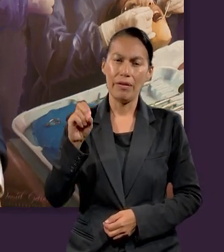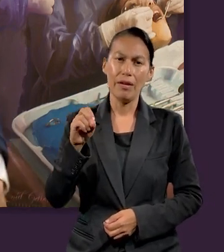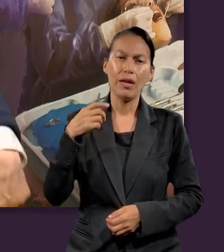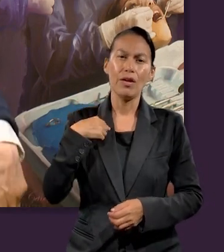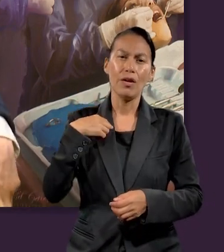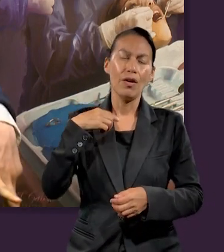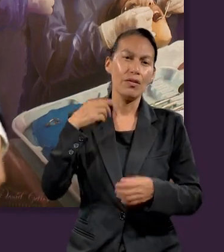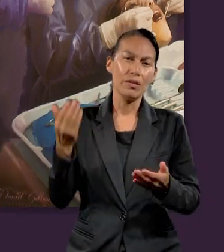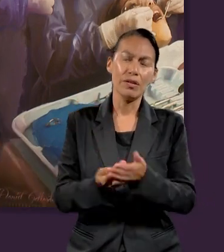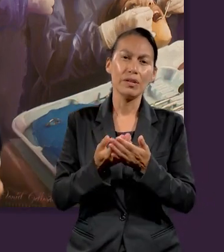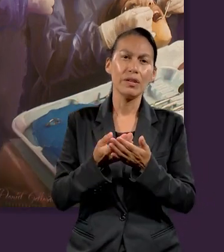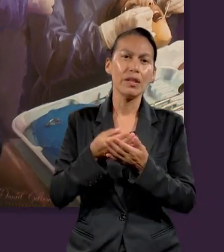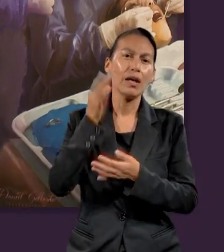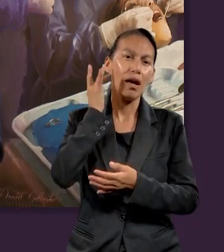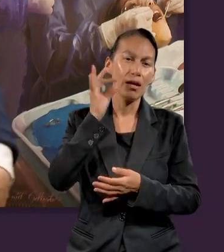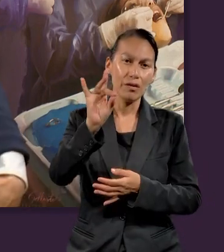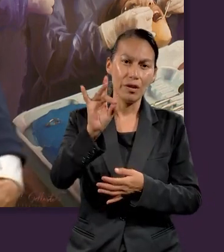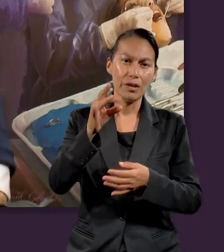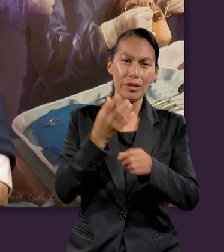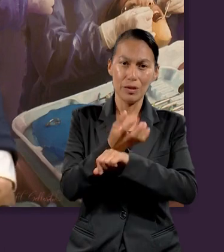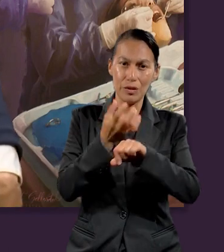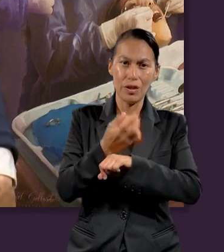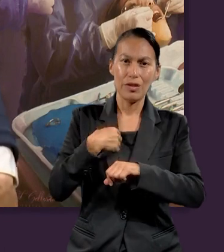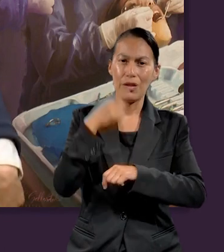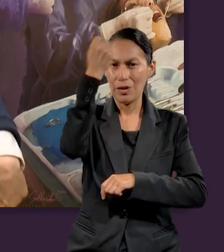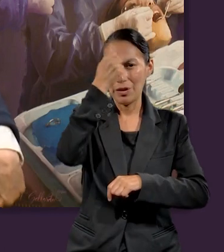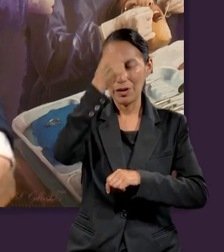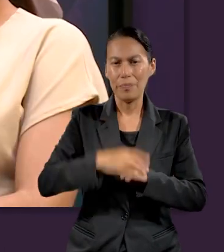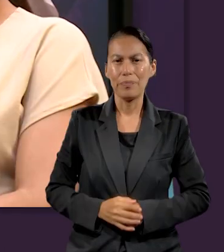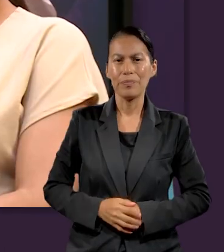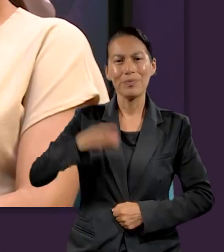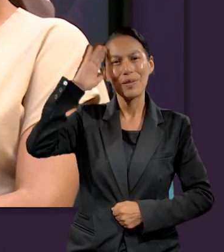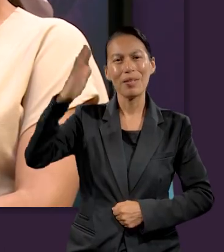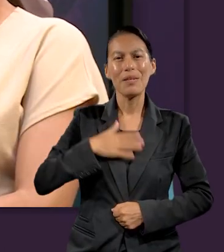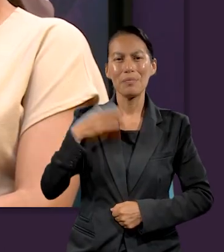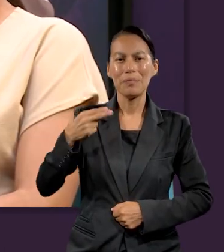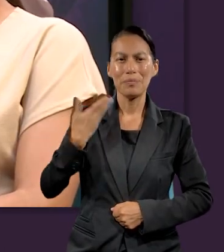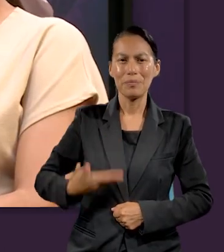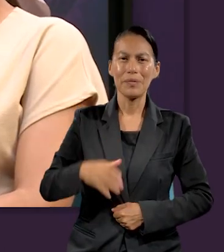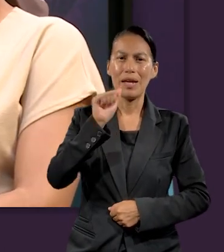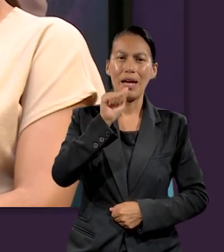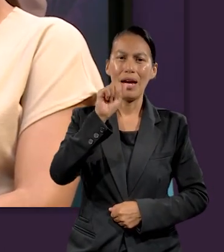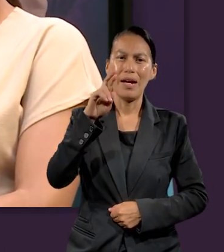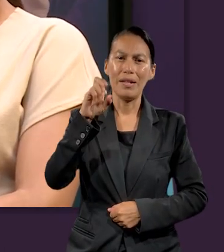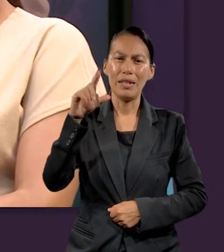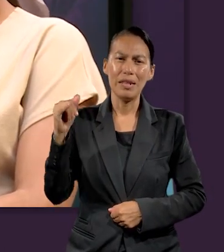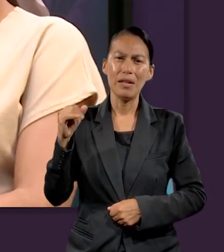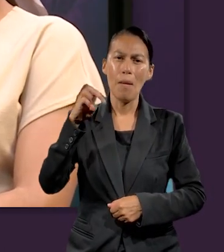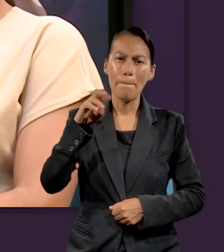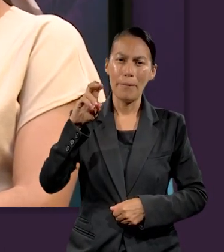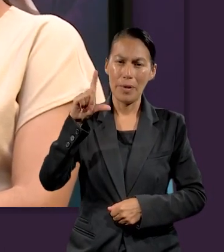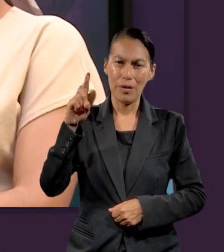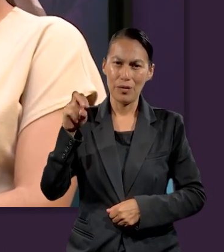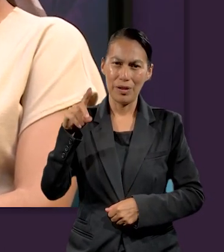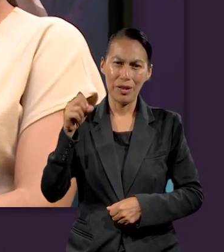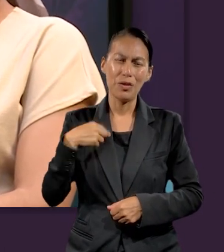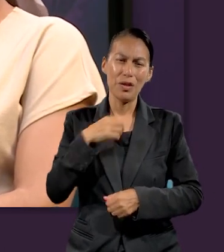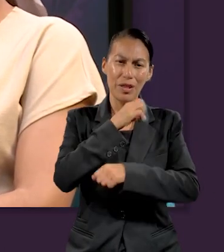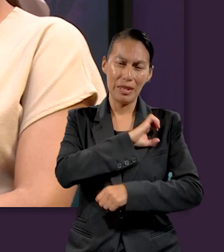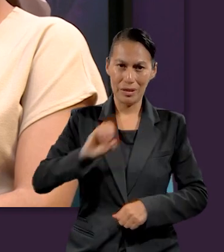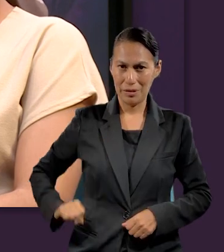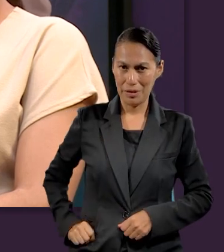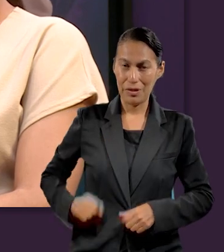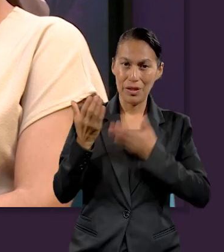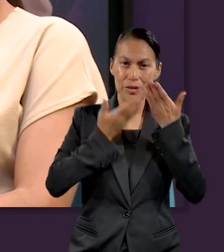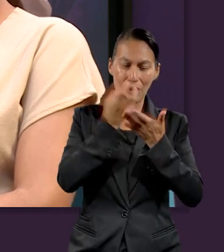soy de California, Estados Unidos y estudio Teología. Hola, mi nombre es Adelie Maldonado, soy de El Salvador y